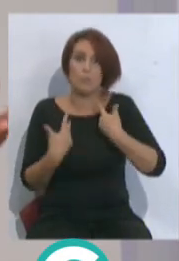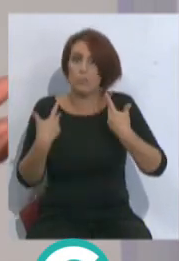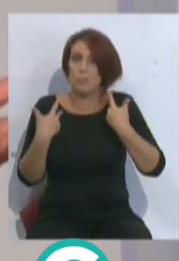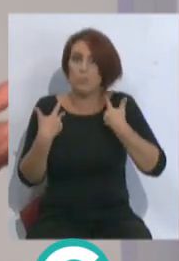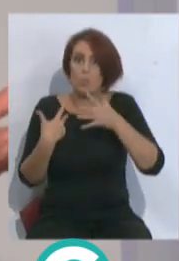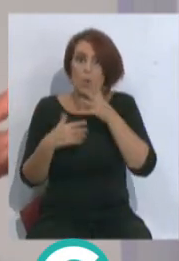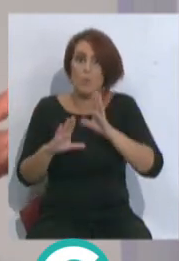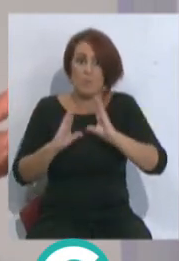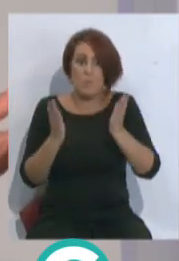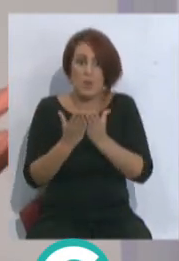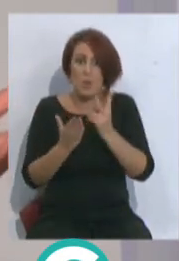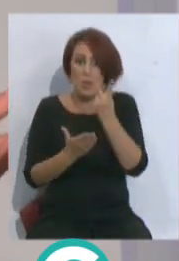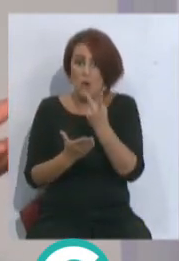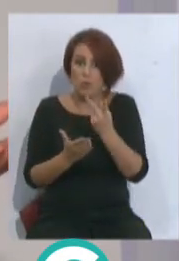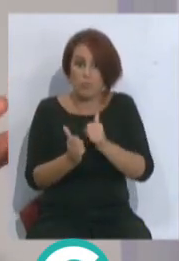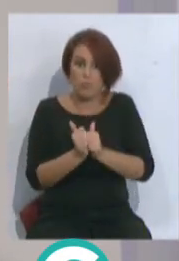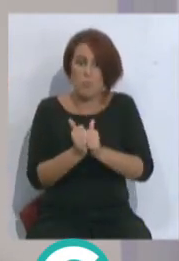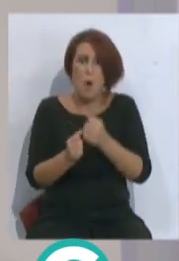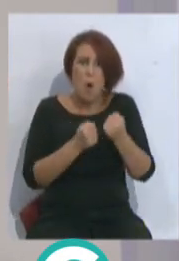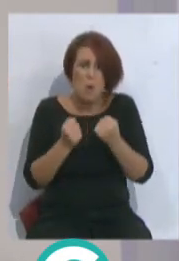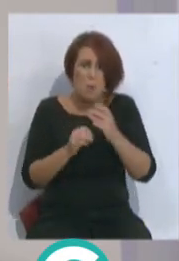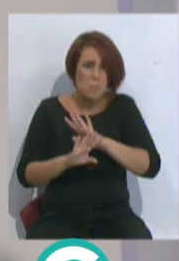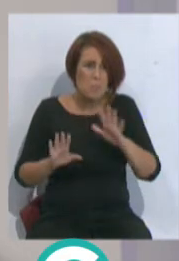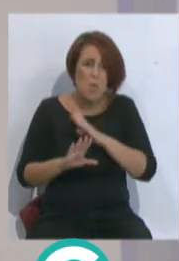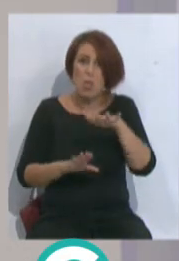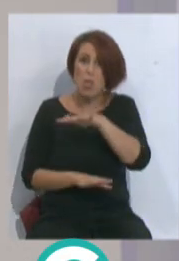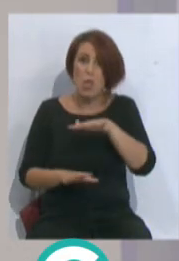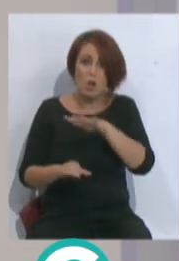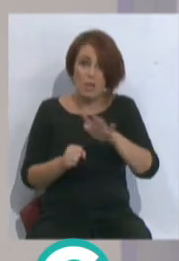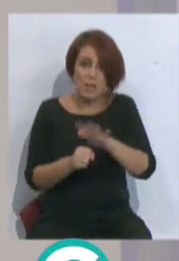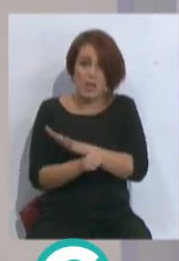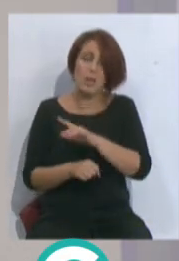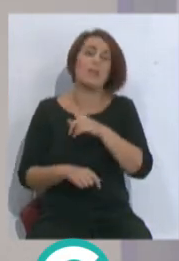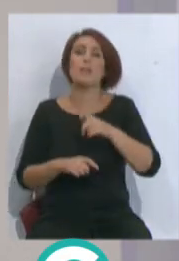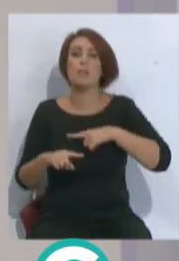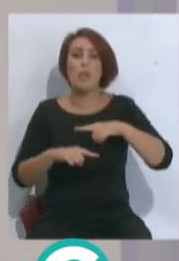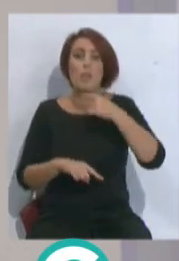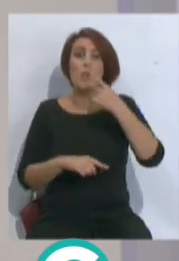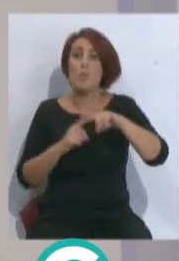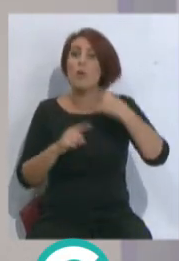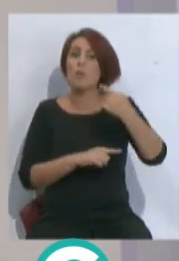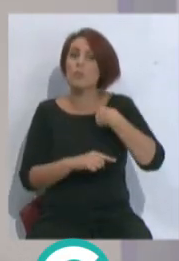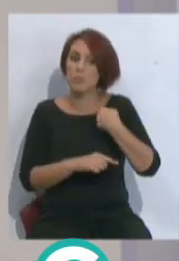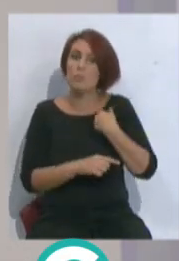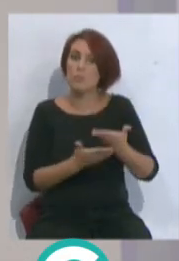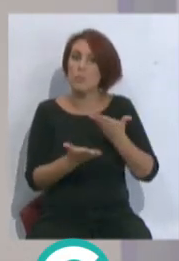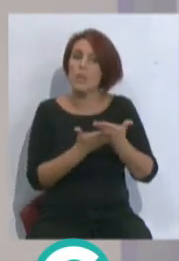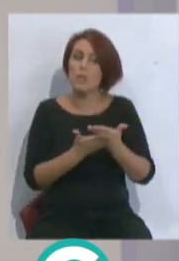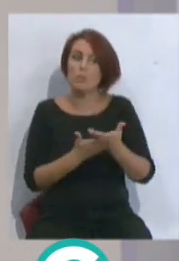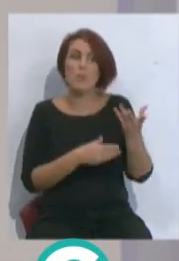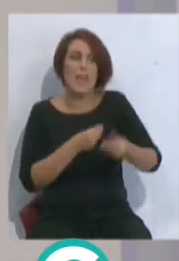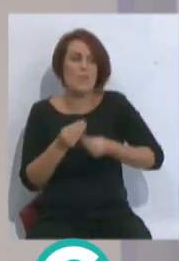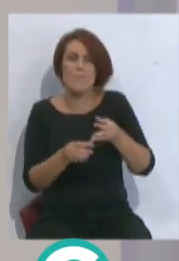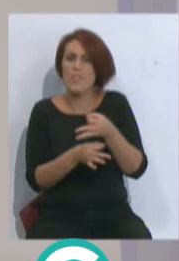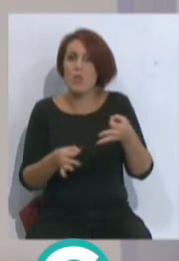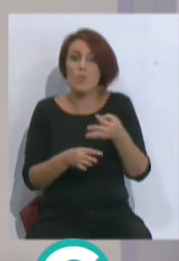porque tocó dos pelotas, creo, corrió como nadie, tapó su zona, como después dijo el entrenador, lo que le encomendé lo ha hecho a la misma maravilla,